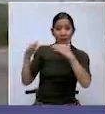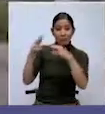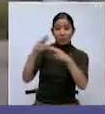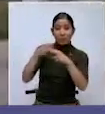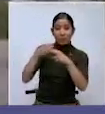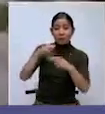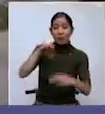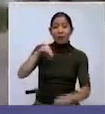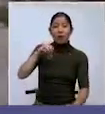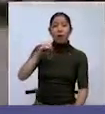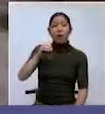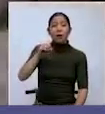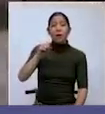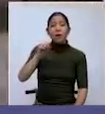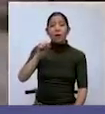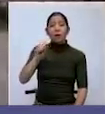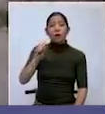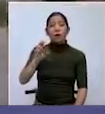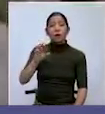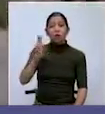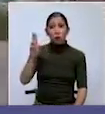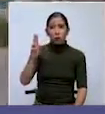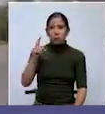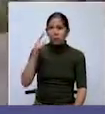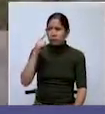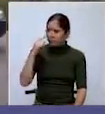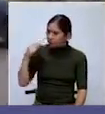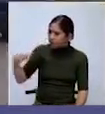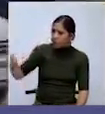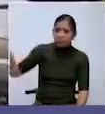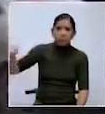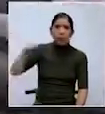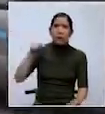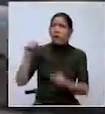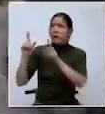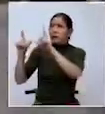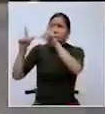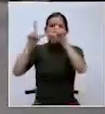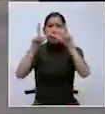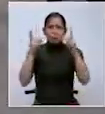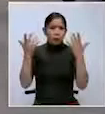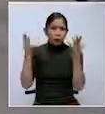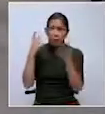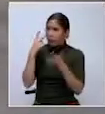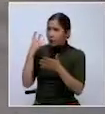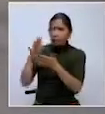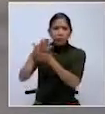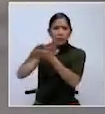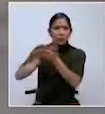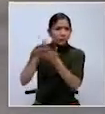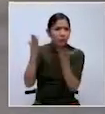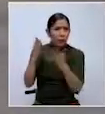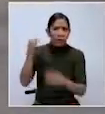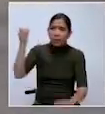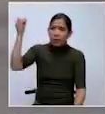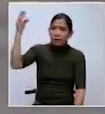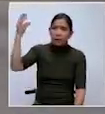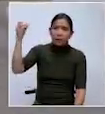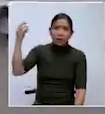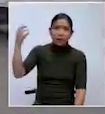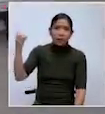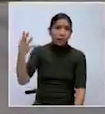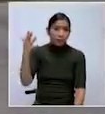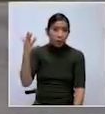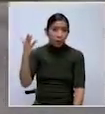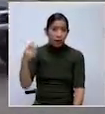sector, y las imágenes van a hablar por sí solas, no hay nada de señalización, no hay semáforos, y por ejemplo, este camión